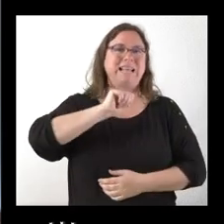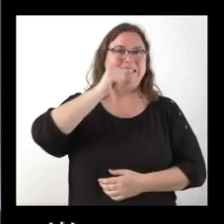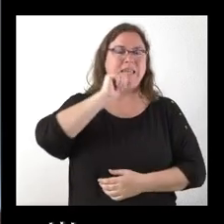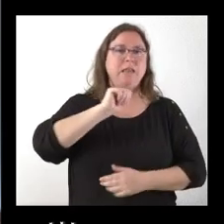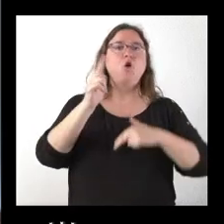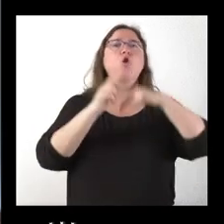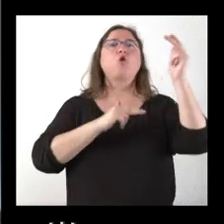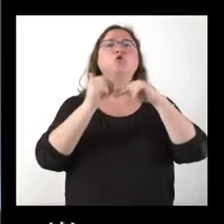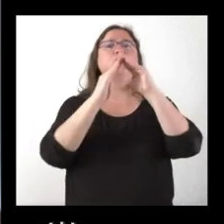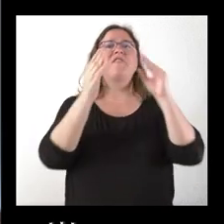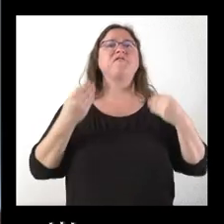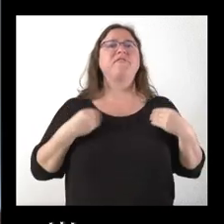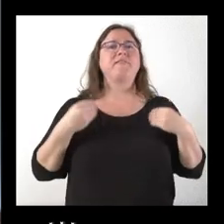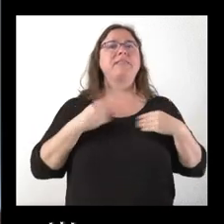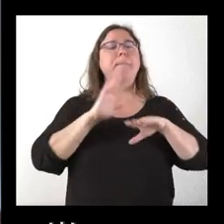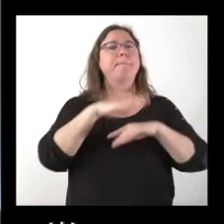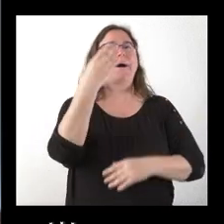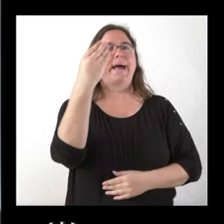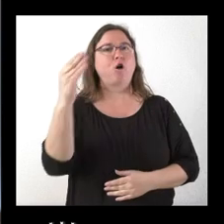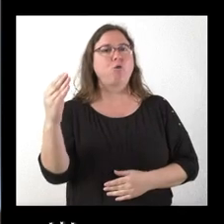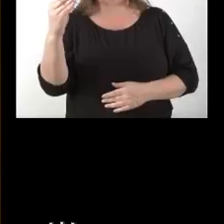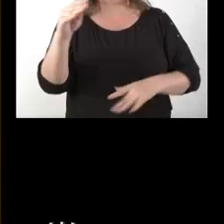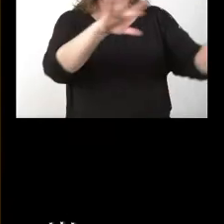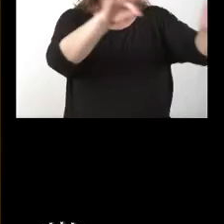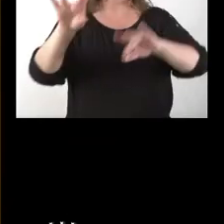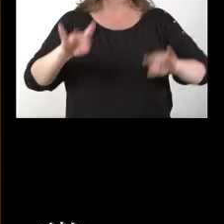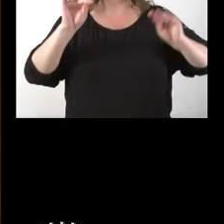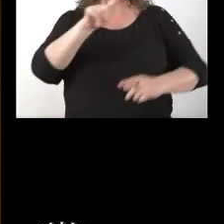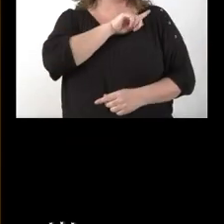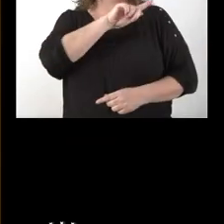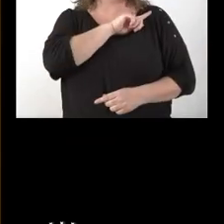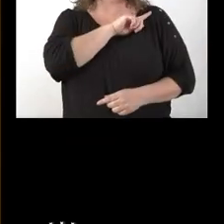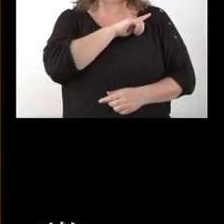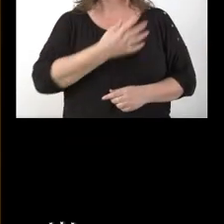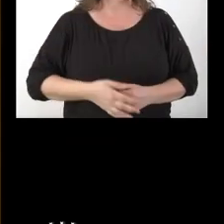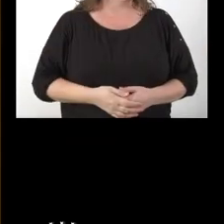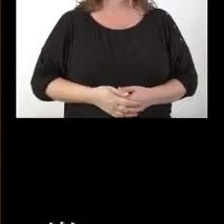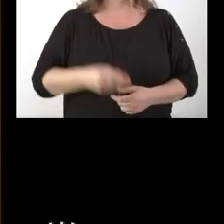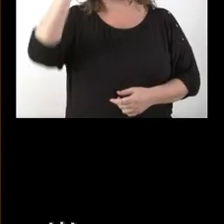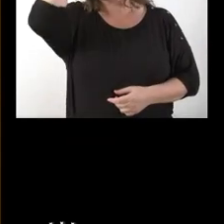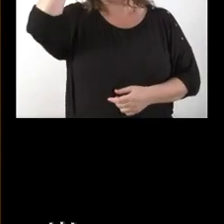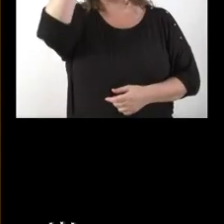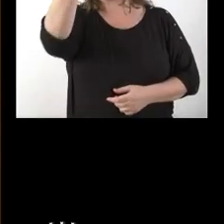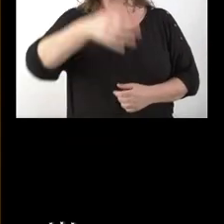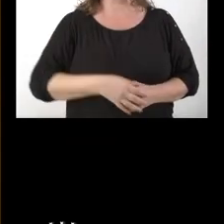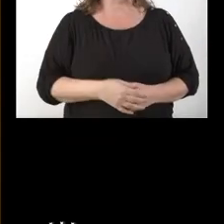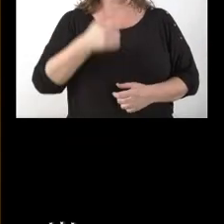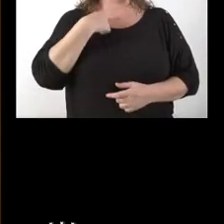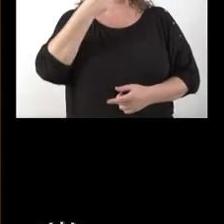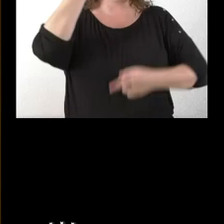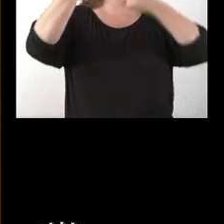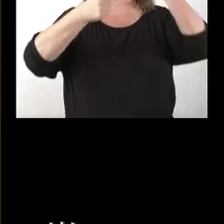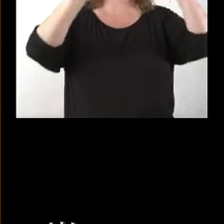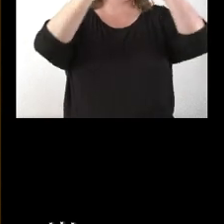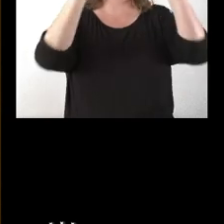construir vivienda para jóvenes en terrenos de defensa. No sé qué opinión les merece después de tanto anuncio en